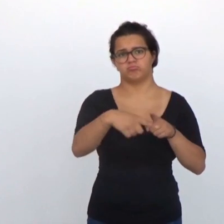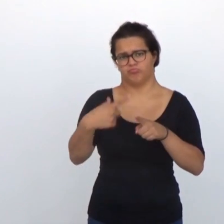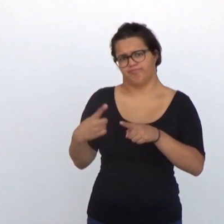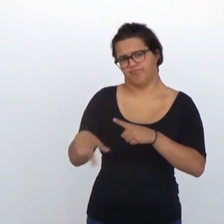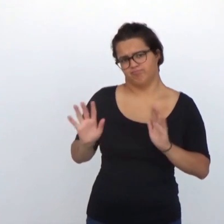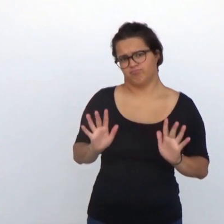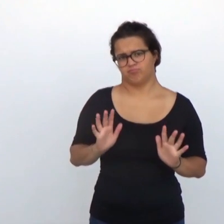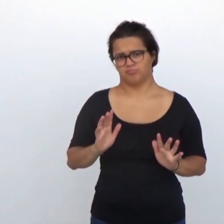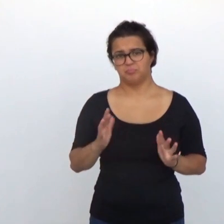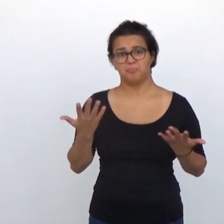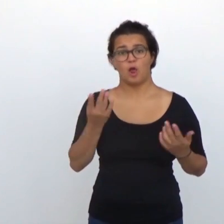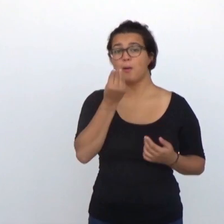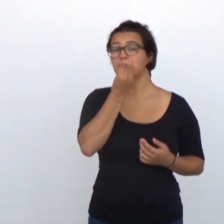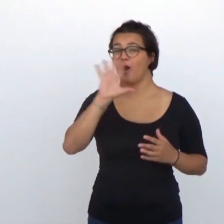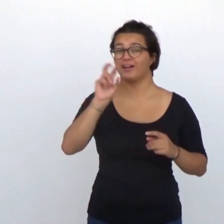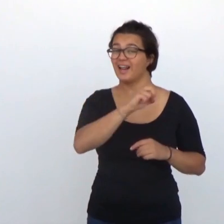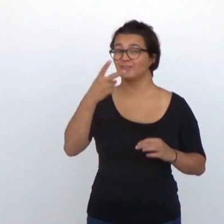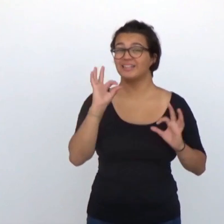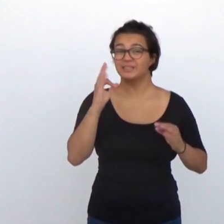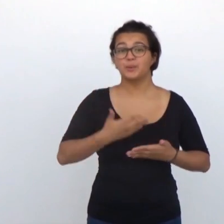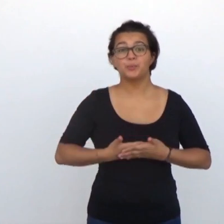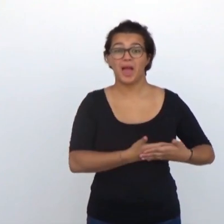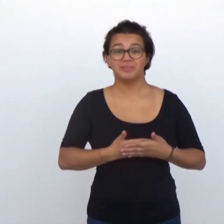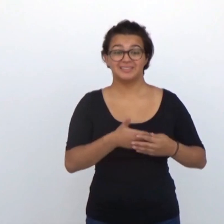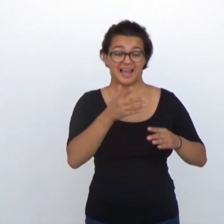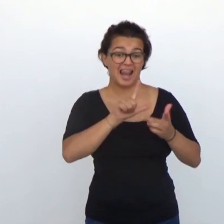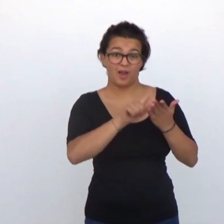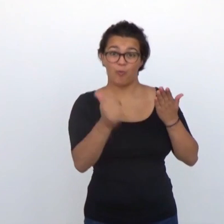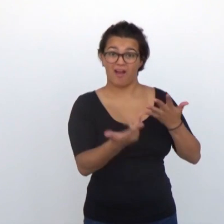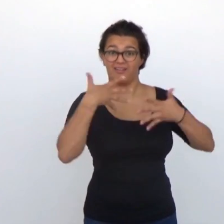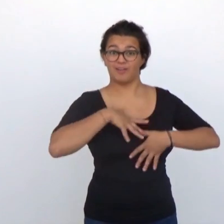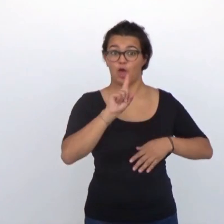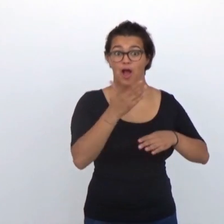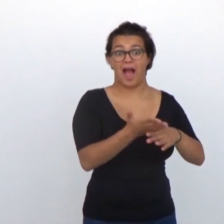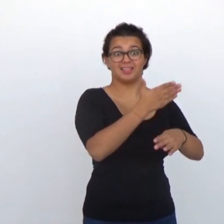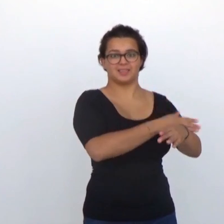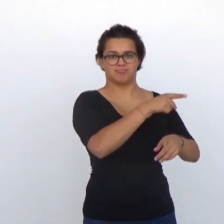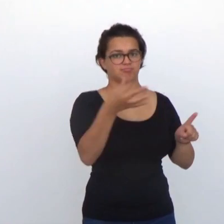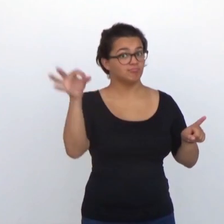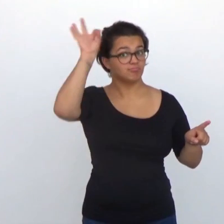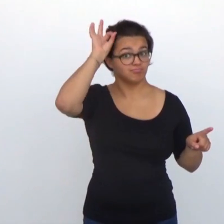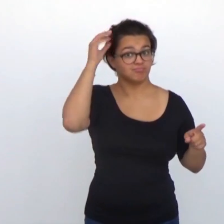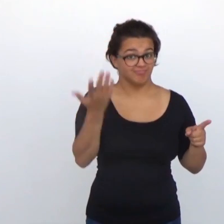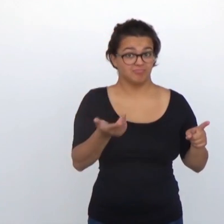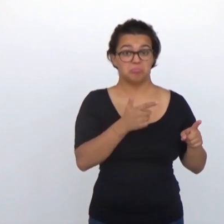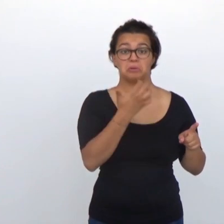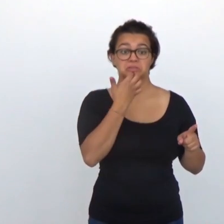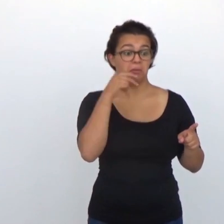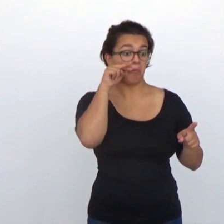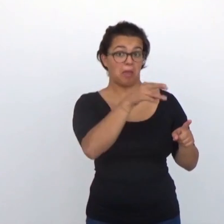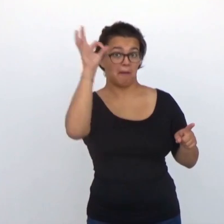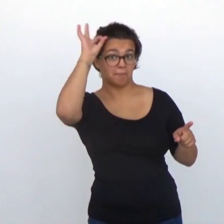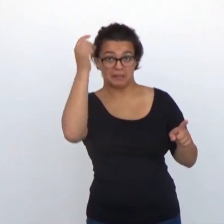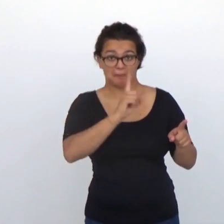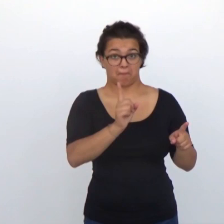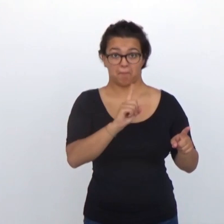Los resultados más llamativos se obtienen con los bebés que reciben los implantes antes de la edad a la que suele adquirirse el lenguaje. Si no fuera porque se les